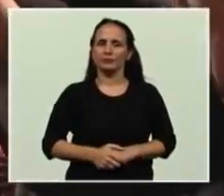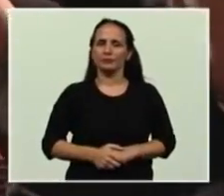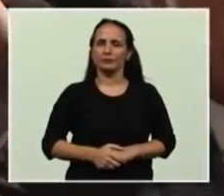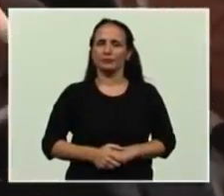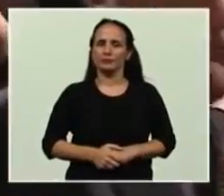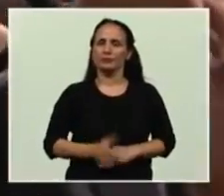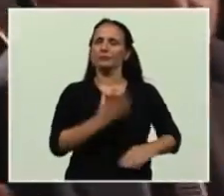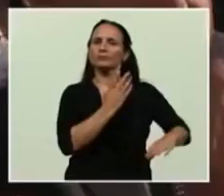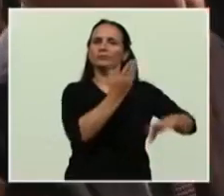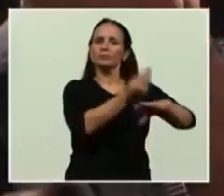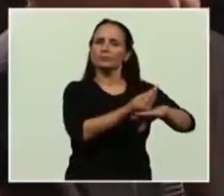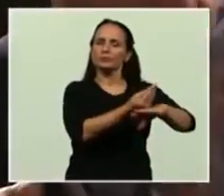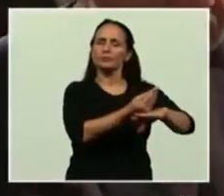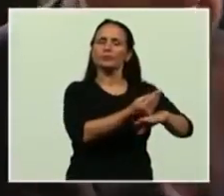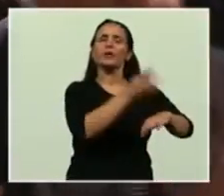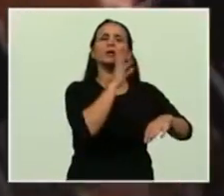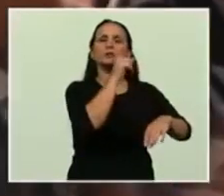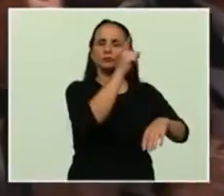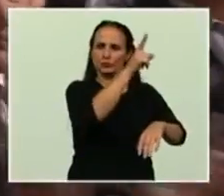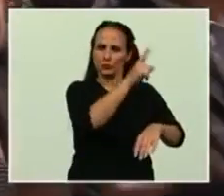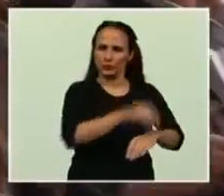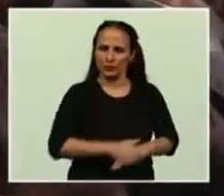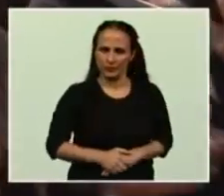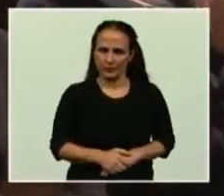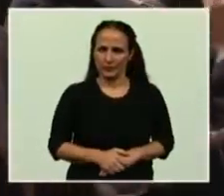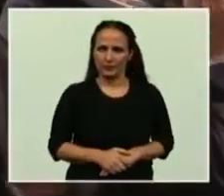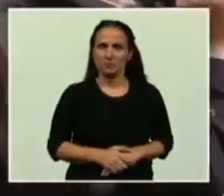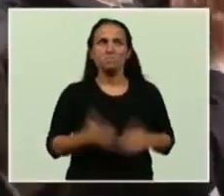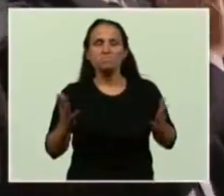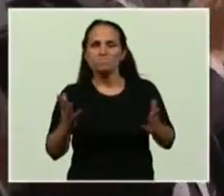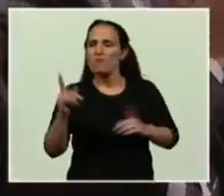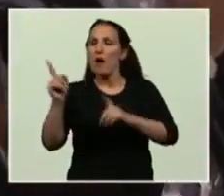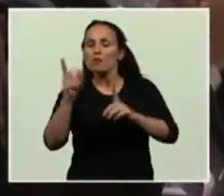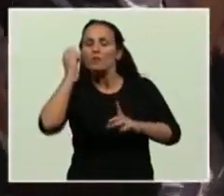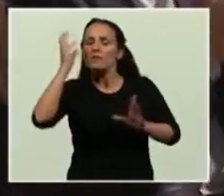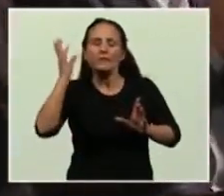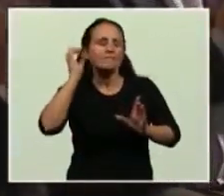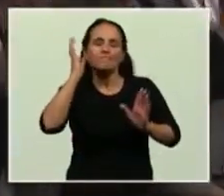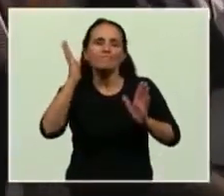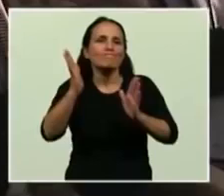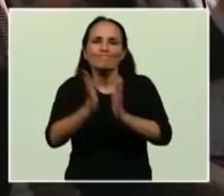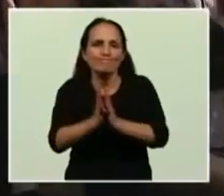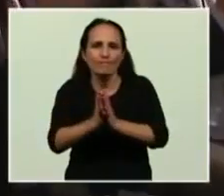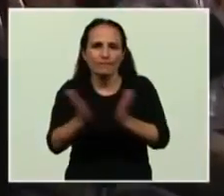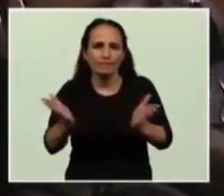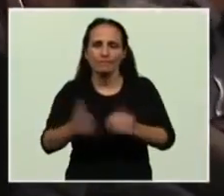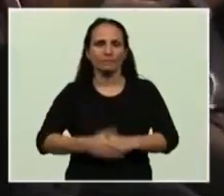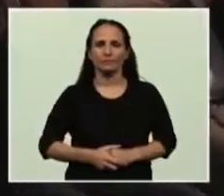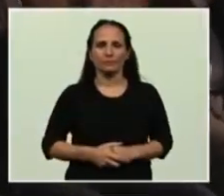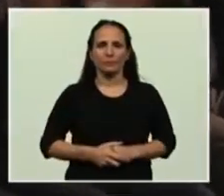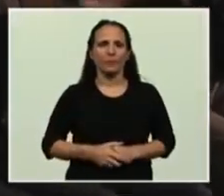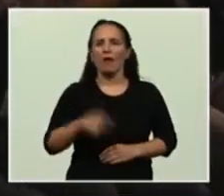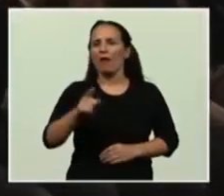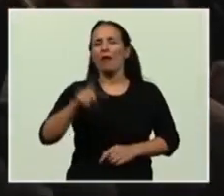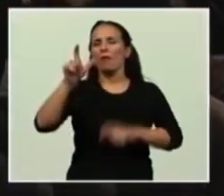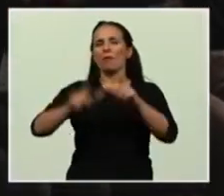de la Federación Rusa, y si me olvido de alguno, discúlpenme, de todo el